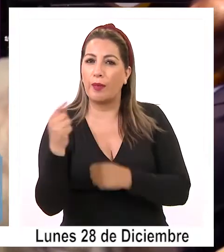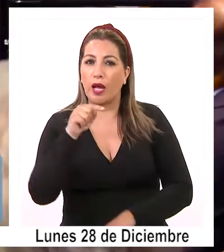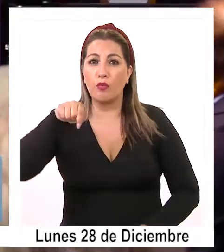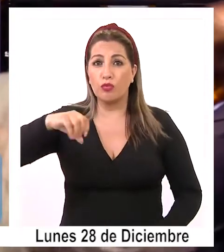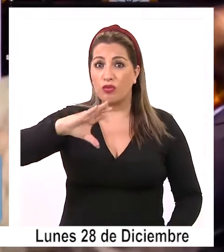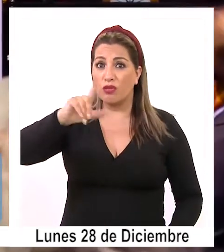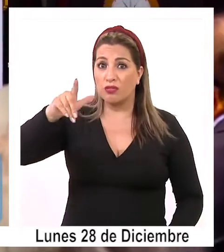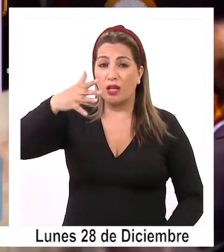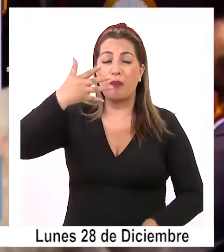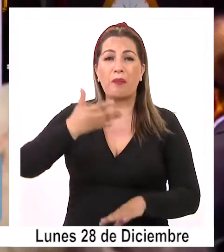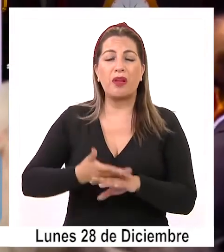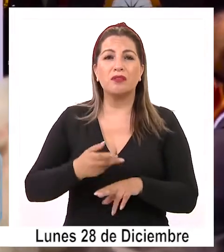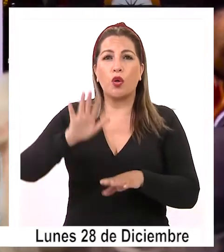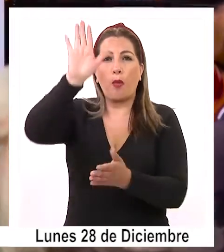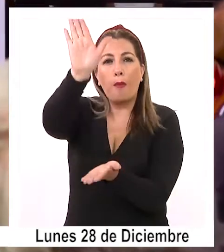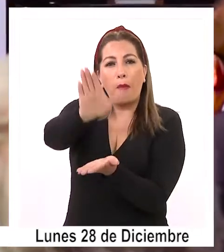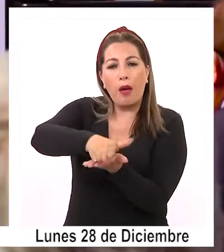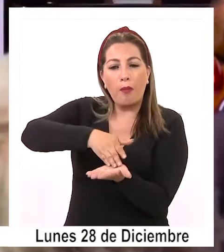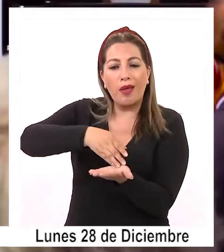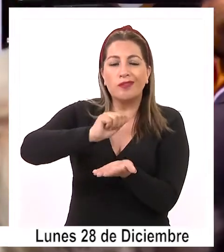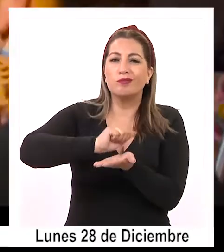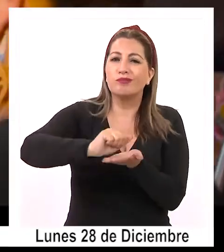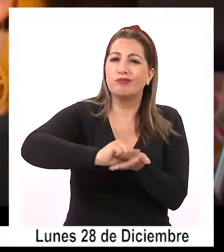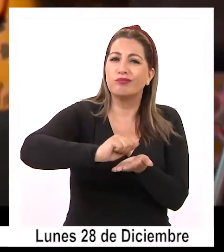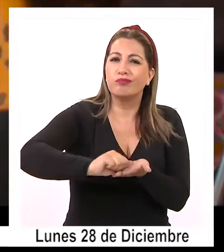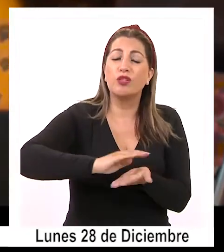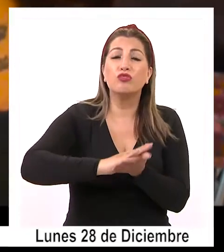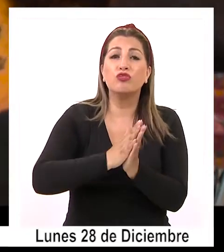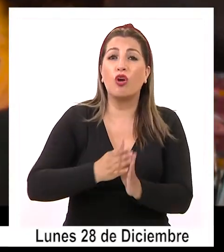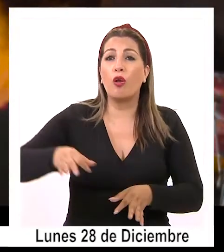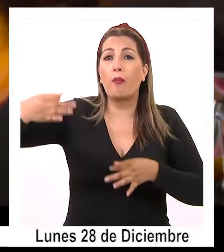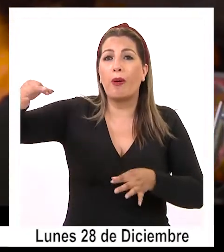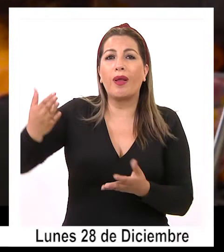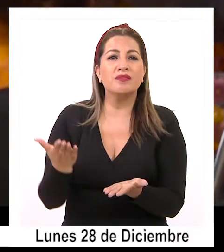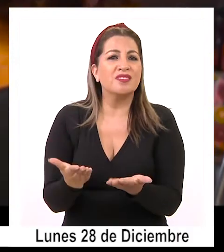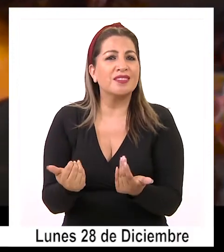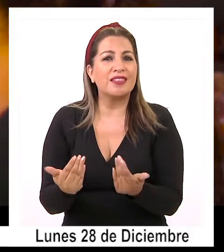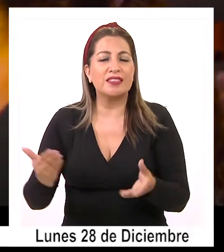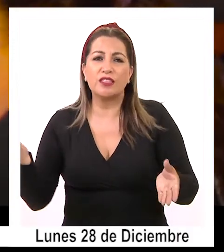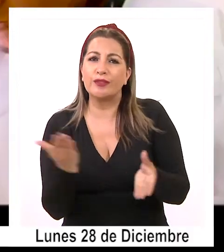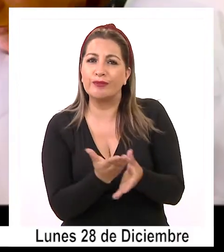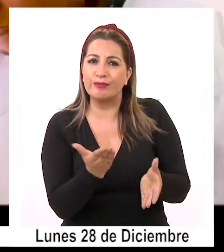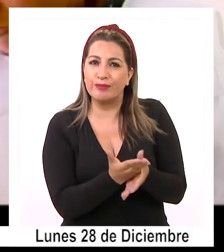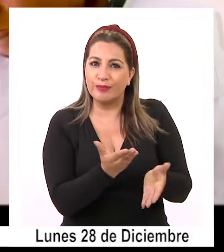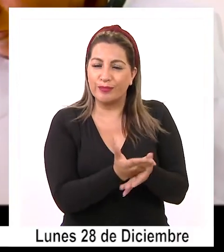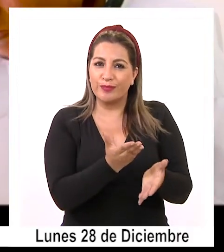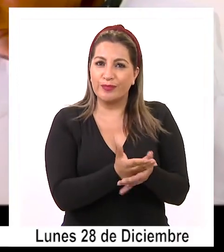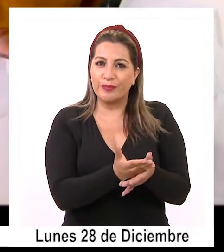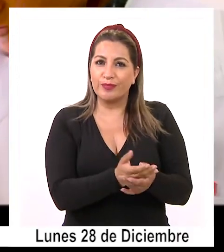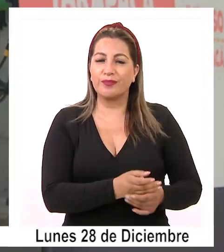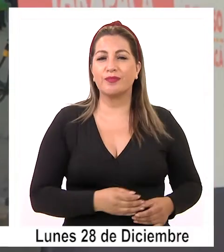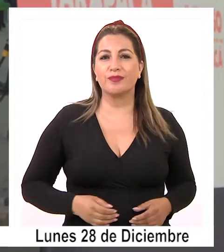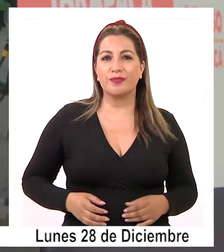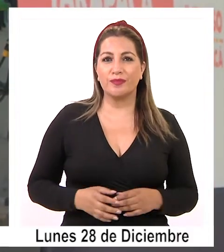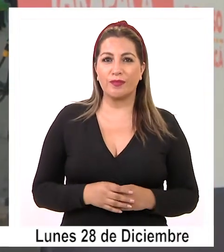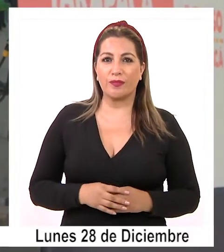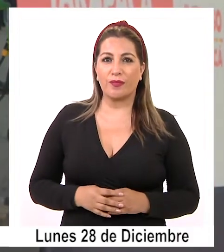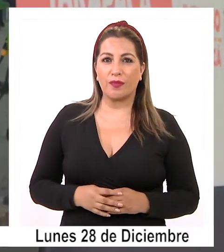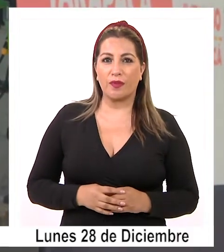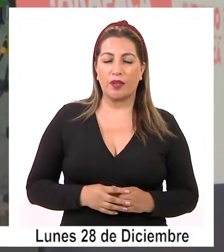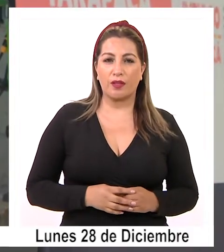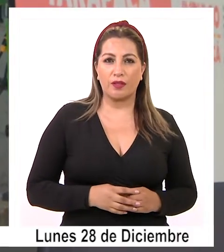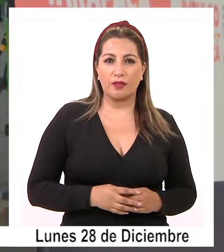para completar el formulario de postulación y adjuntar todos los documentos requeridos en las bases de este programa.